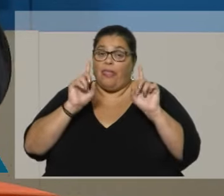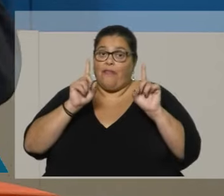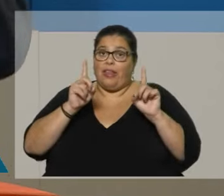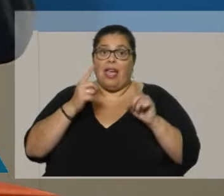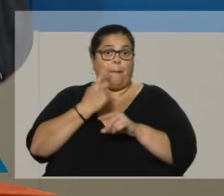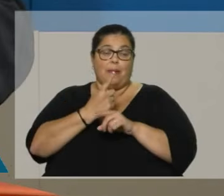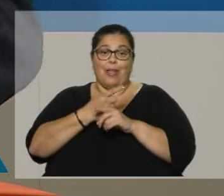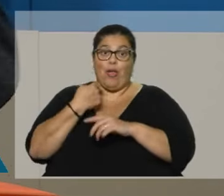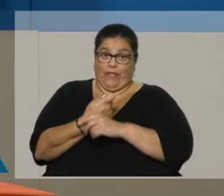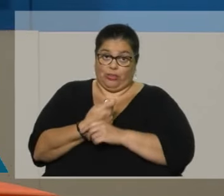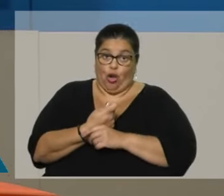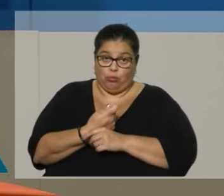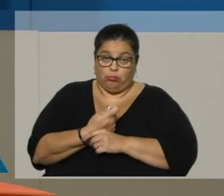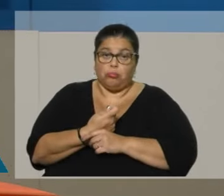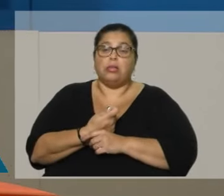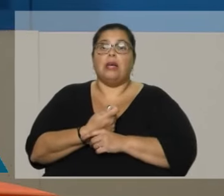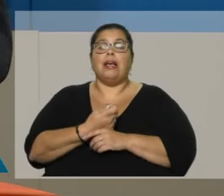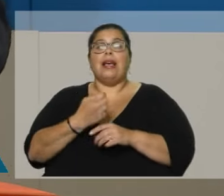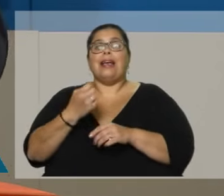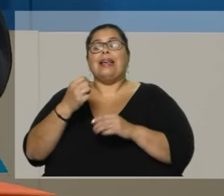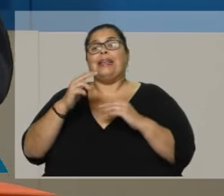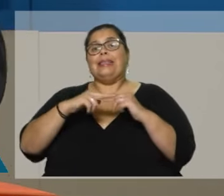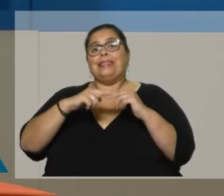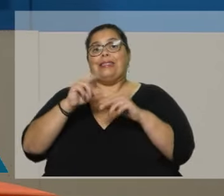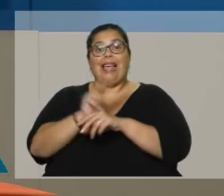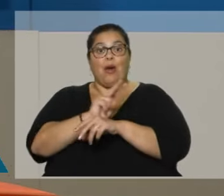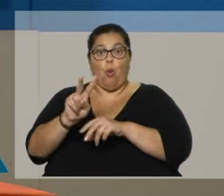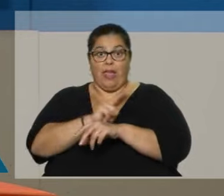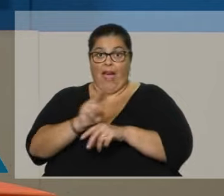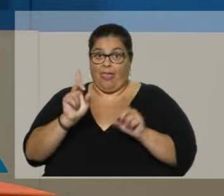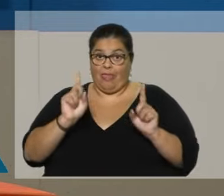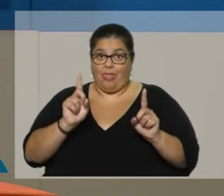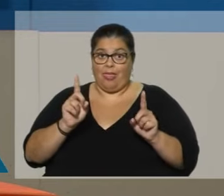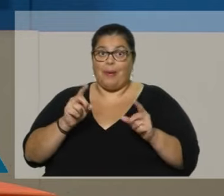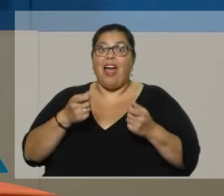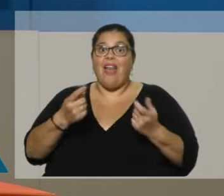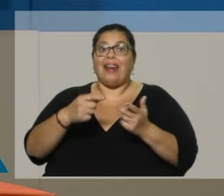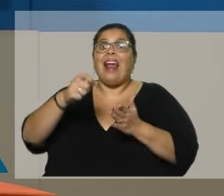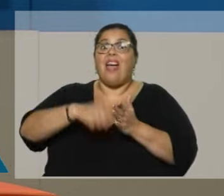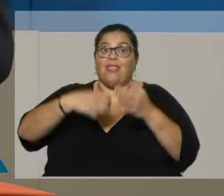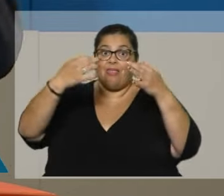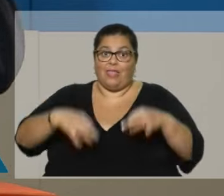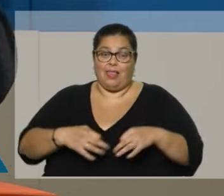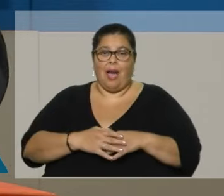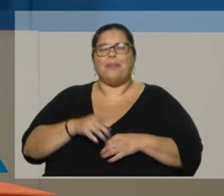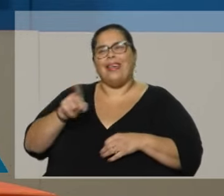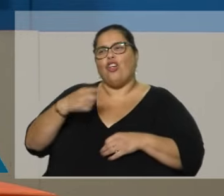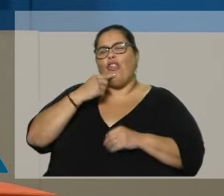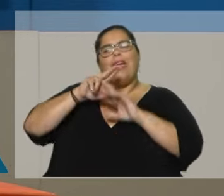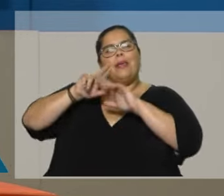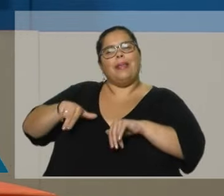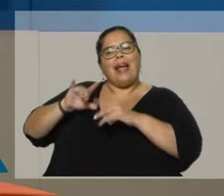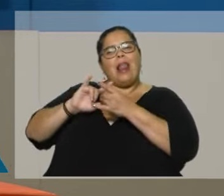servidores, segundo en ciberseguridad, para garantizar que esto funcione. Ya le digo, lo de eliminar el Parlamento, que suena muy así,